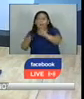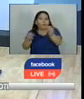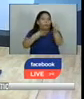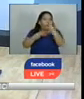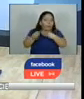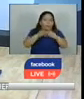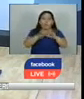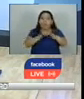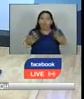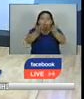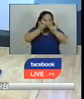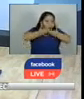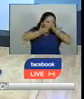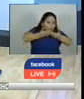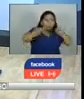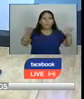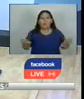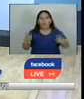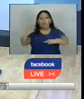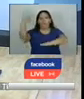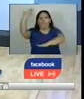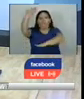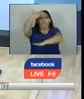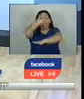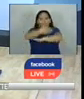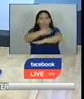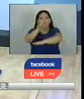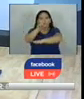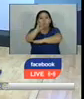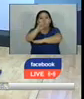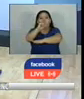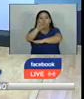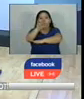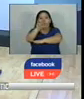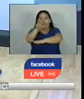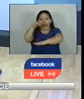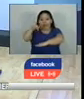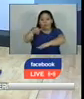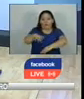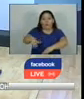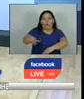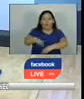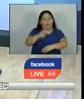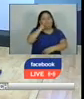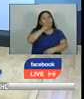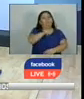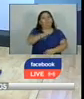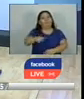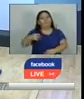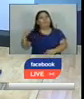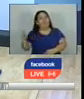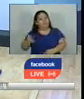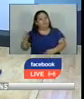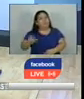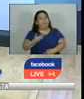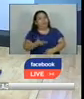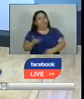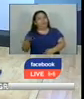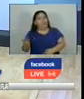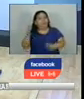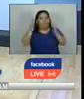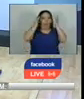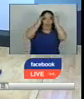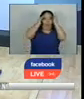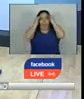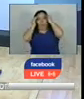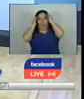de comida, de agua potable en el muro fronterizo de Tijuana, México donde estamos pues hay mucha necesidad y mucha preocupación de lo que se